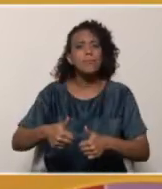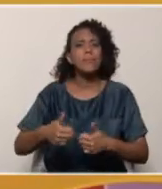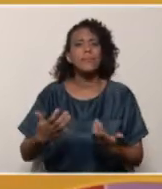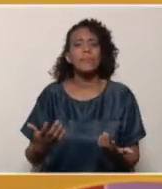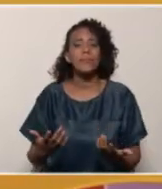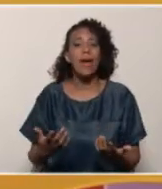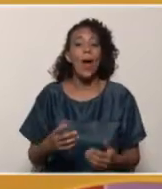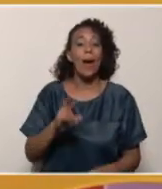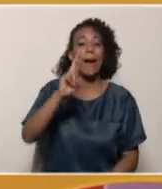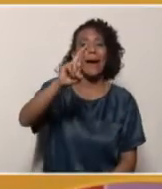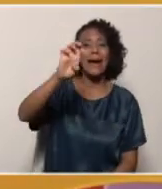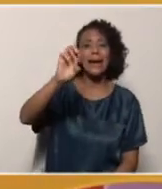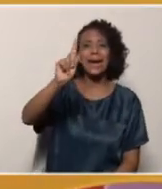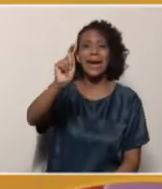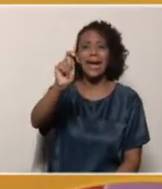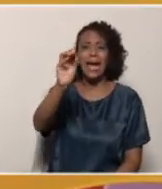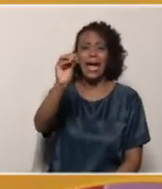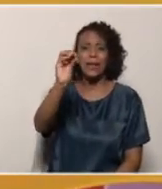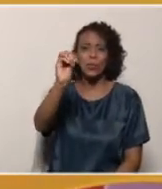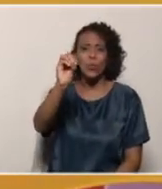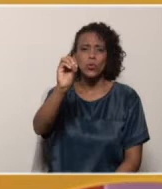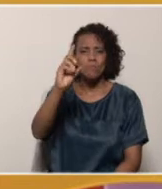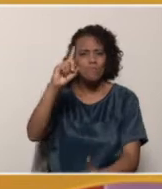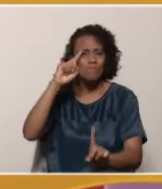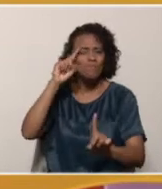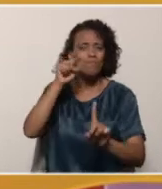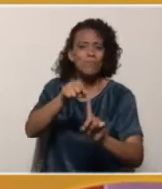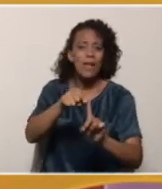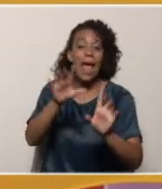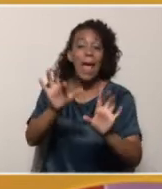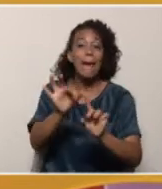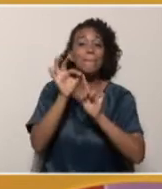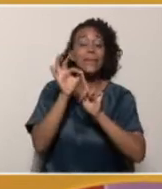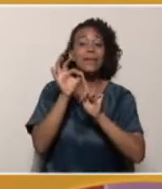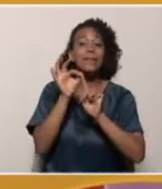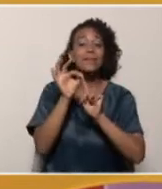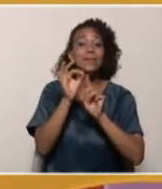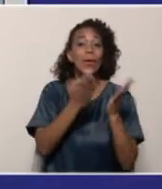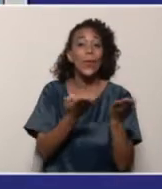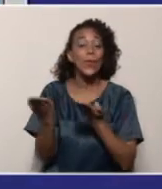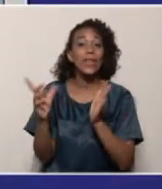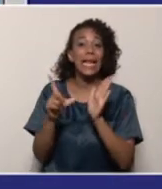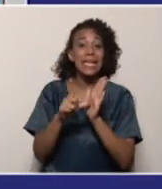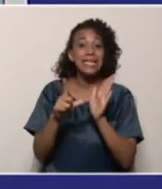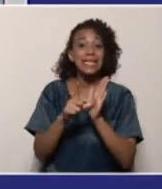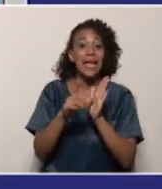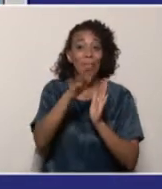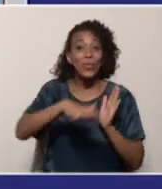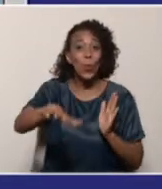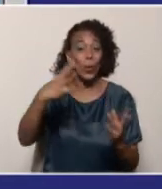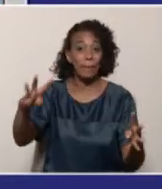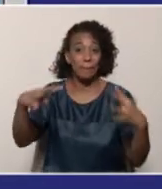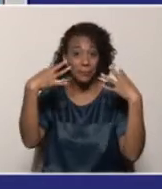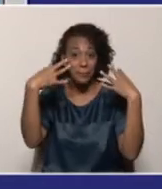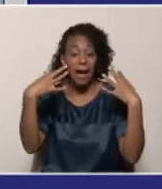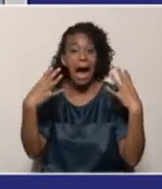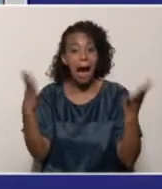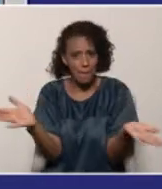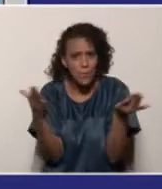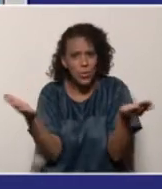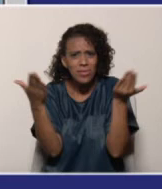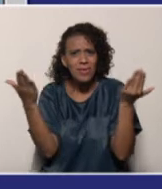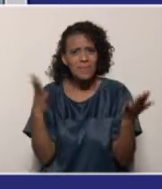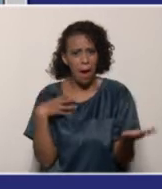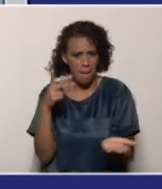son los retos quiero hacer una invitación especial a todos los estudiantes de nuestras instituciones en el país para que se motiven a